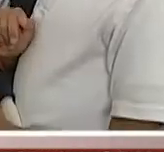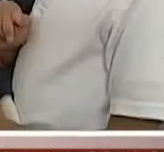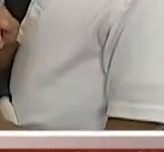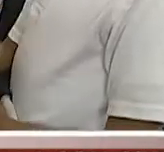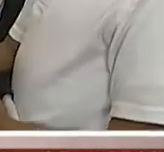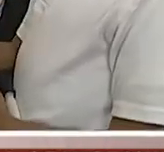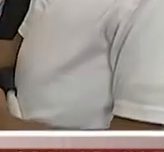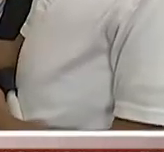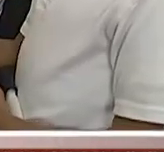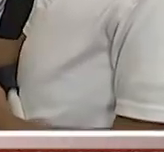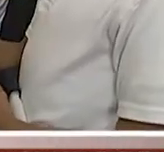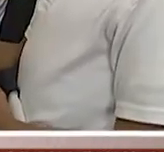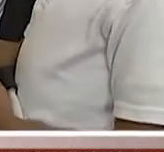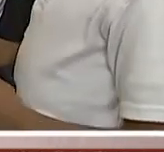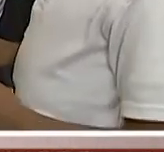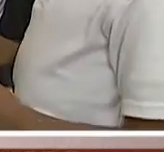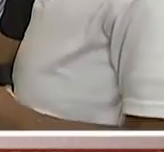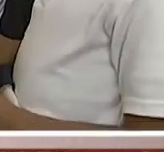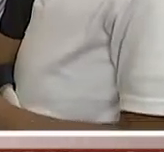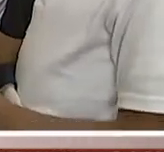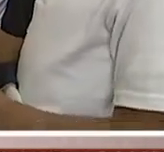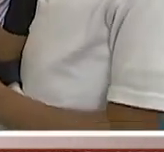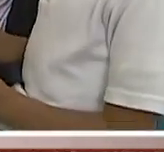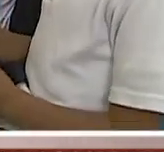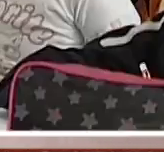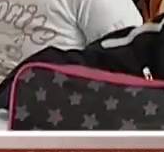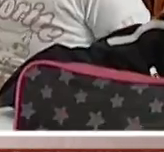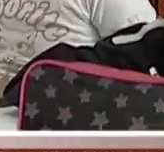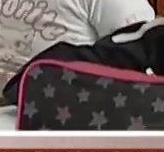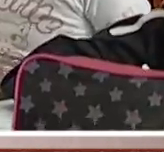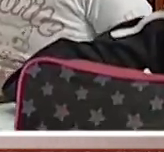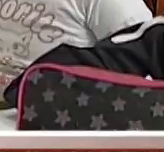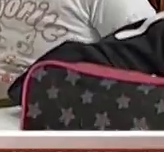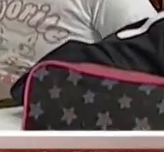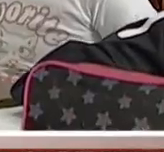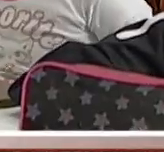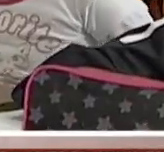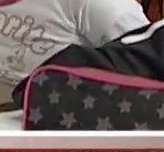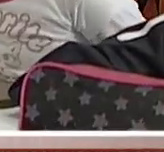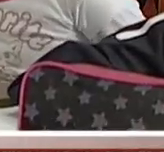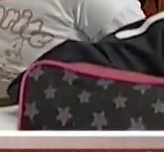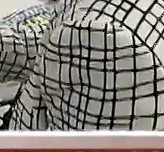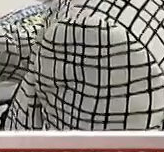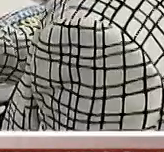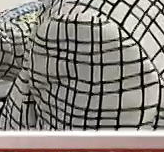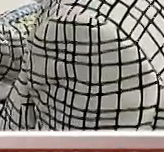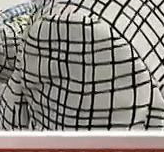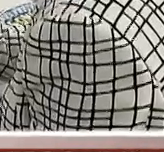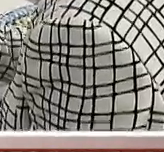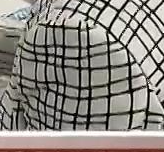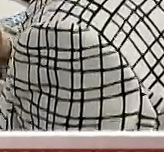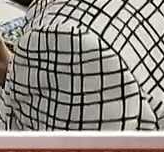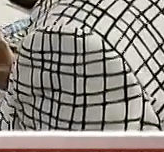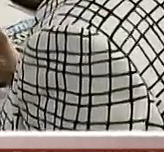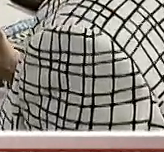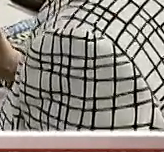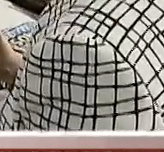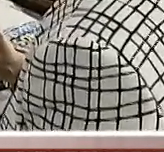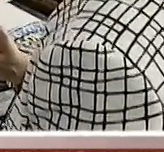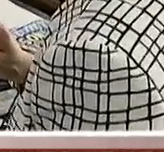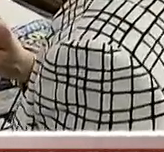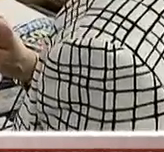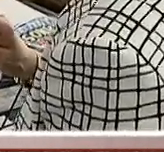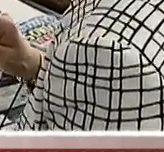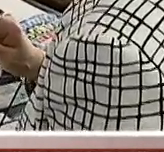puertas y estoy escuchando el ruido atrás de mí. Y bueno, también comentarles que el número de escuelas son alrededor de 8 mil, casi 9